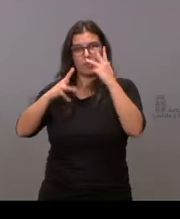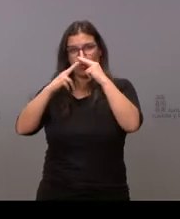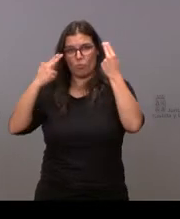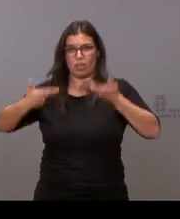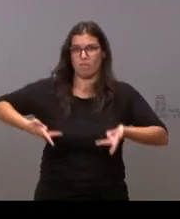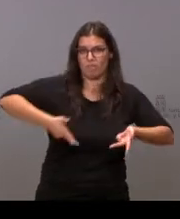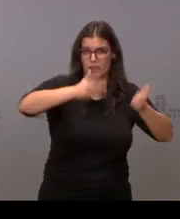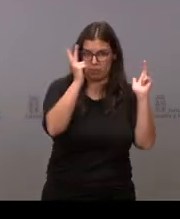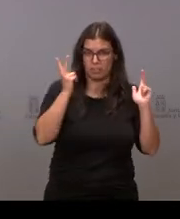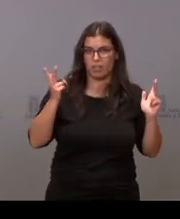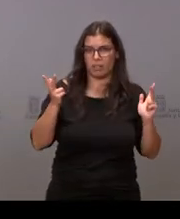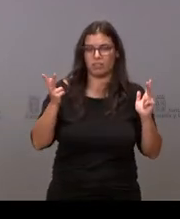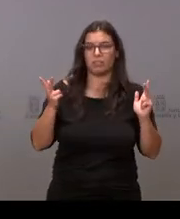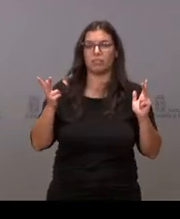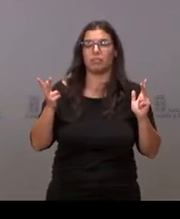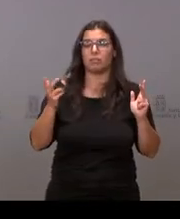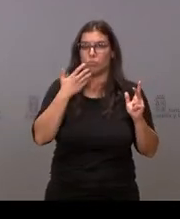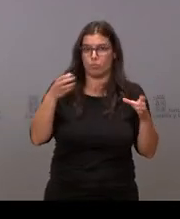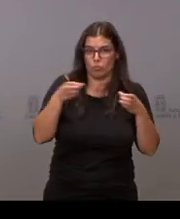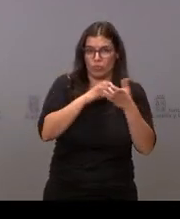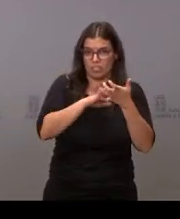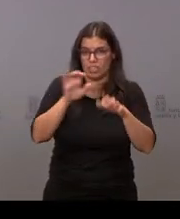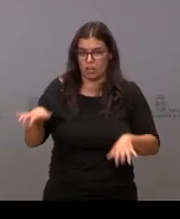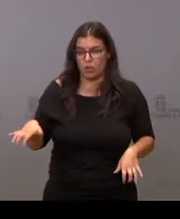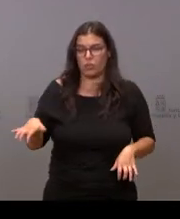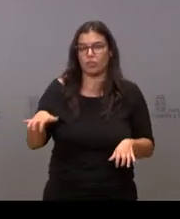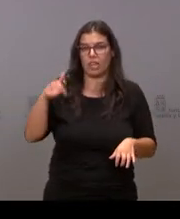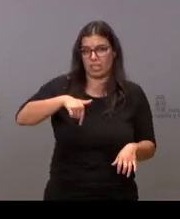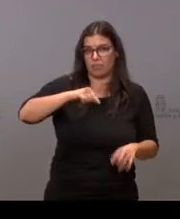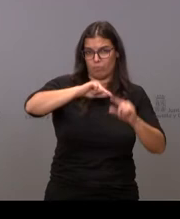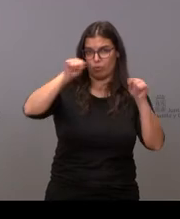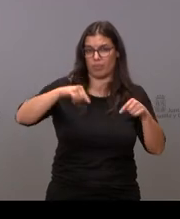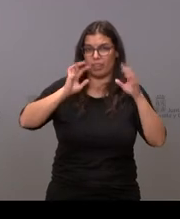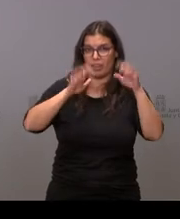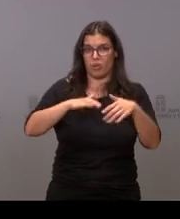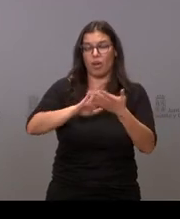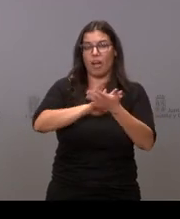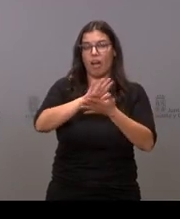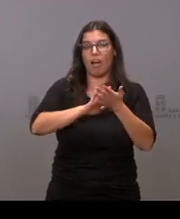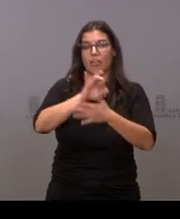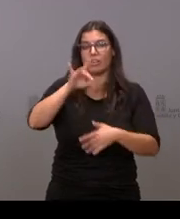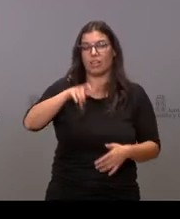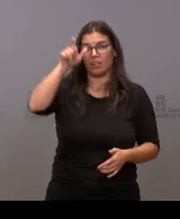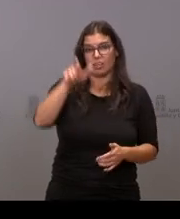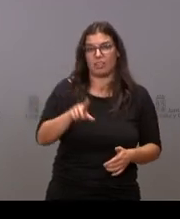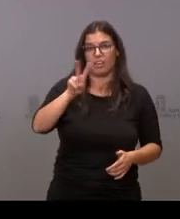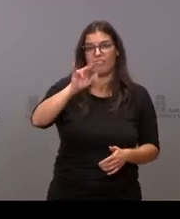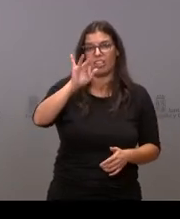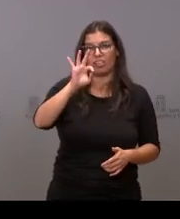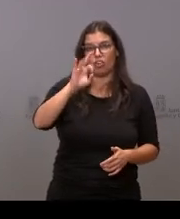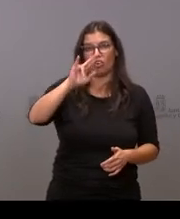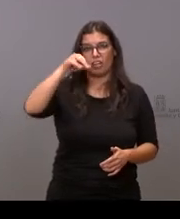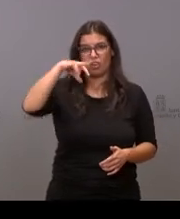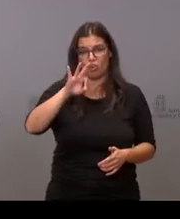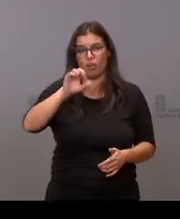Junta de Castilla y León durante años esto lo dicen varias sentencias aquí en la provincia de León hablamos de Victorino Alonso y que ahora parece que